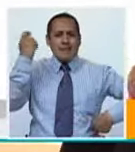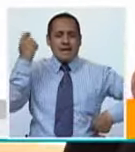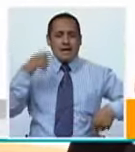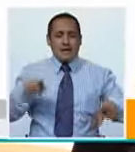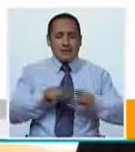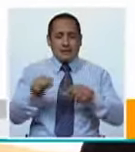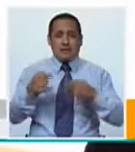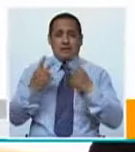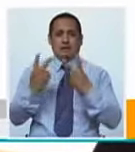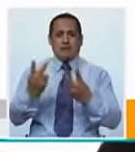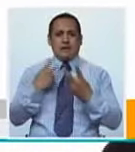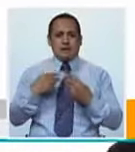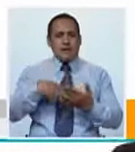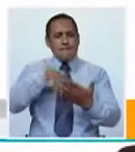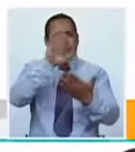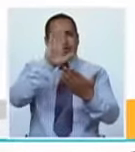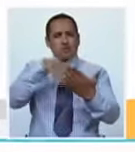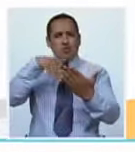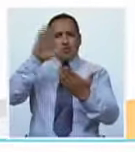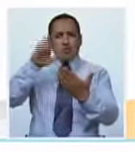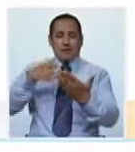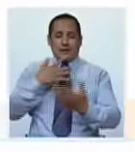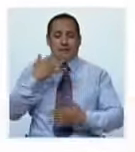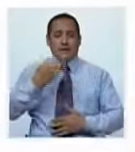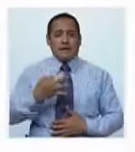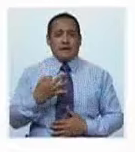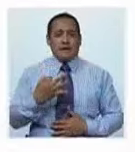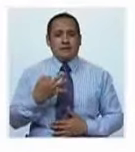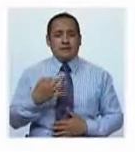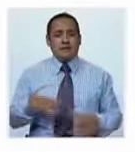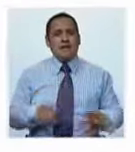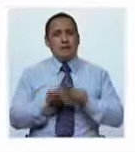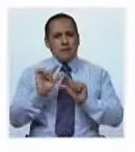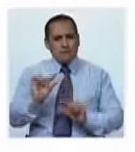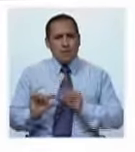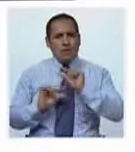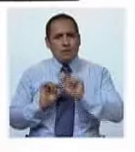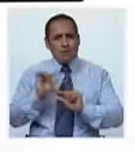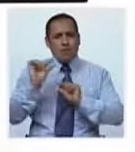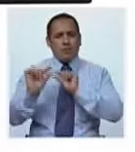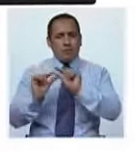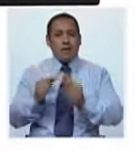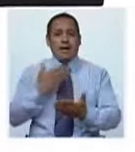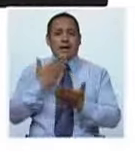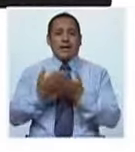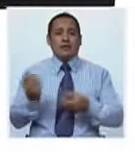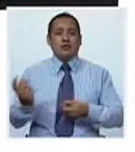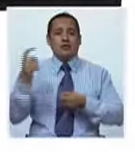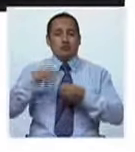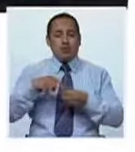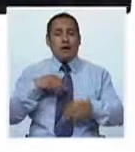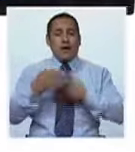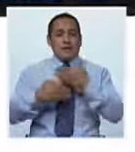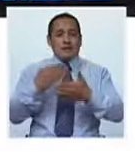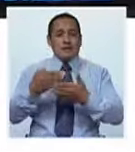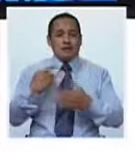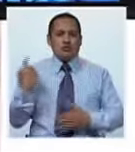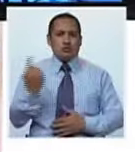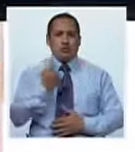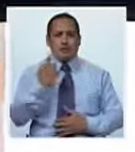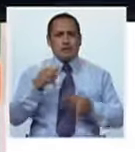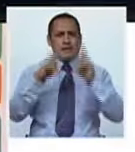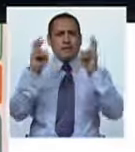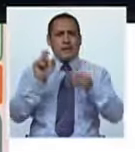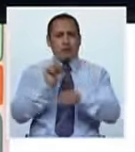fin. Pintura también. De pintura, exactamente. Y poco a poco, gracias a la inclusión que se está dando no